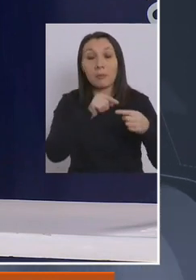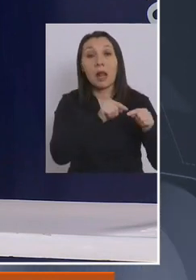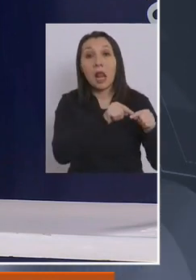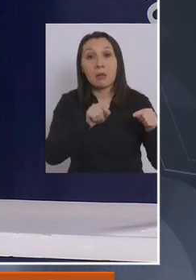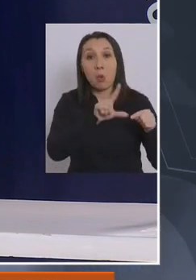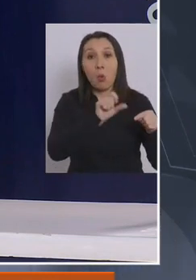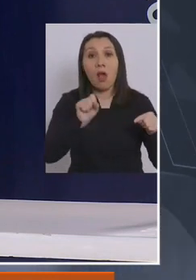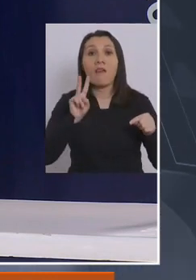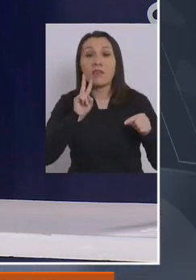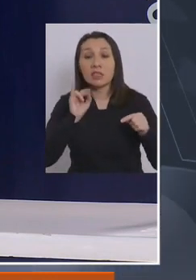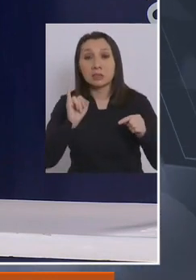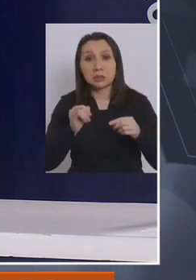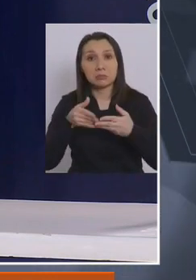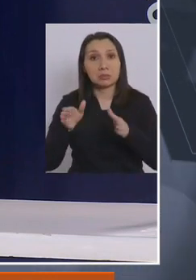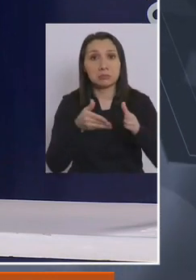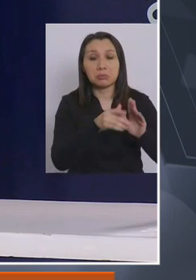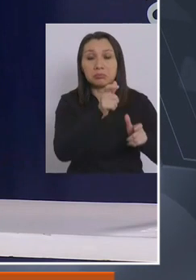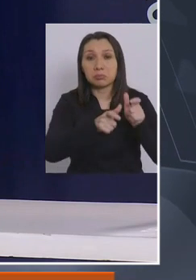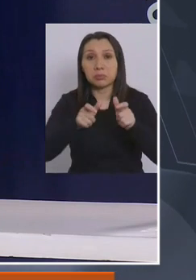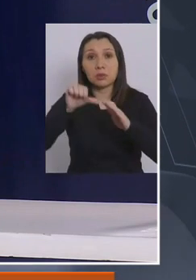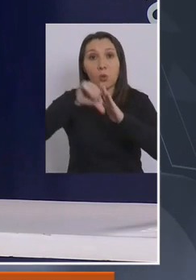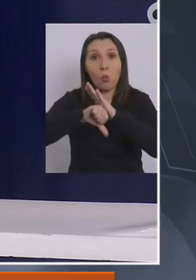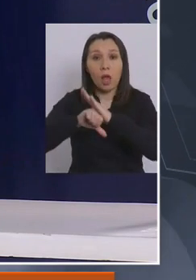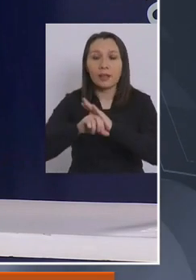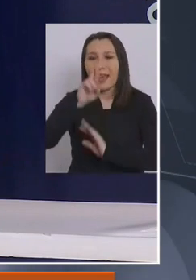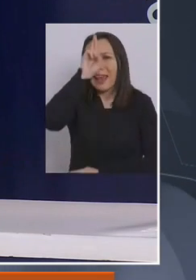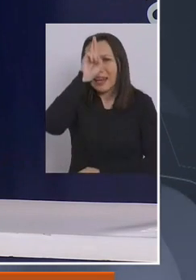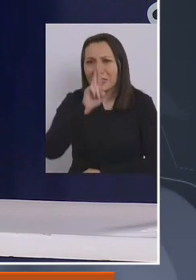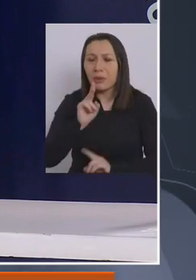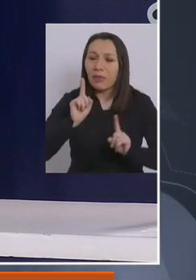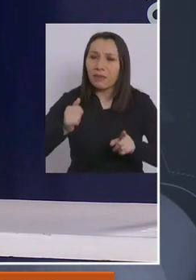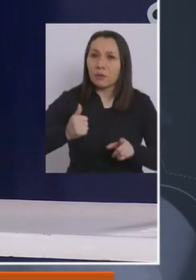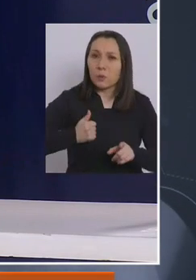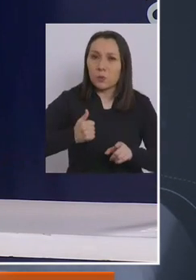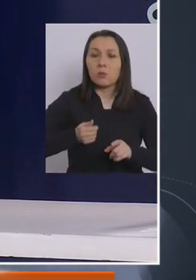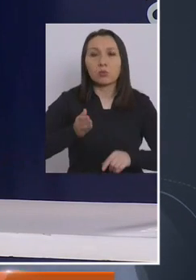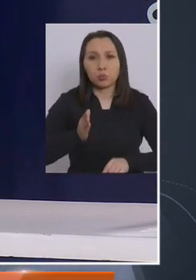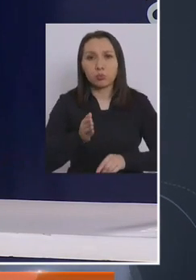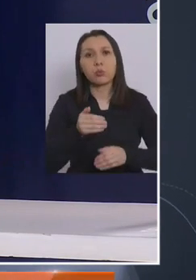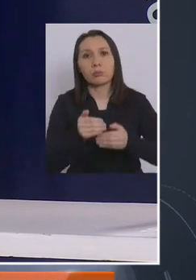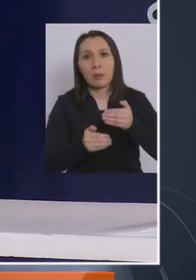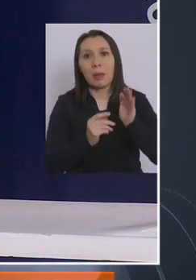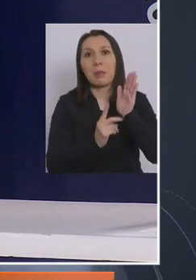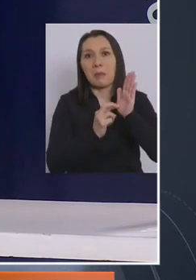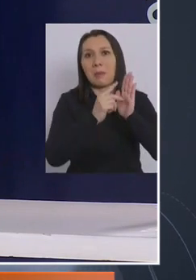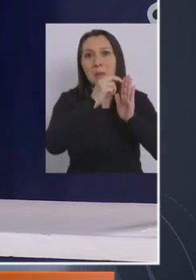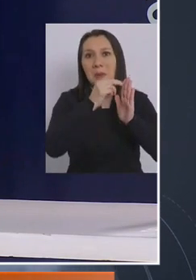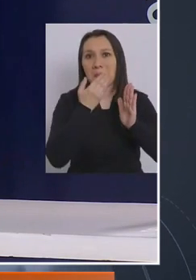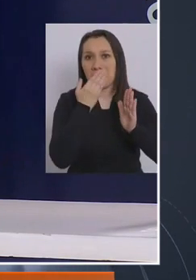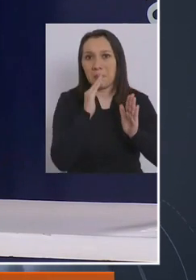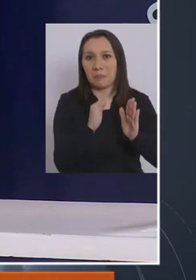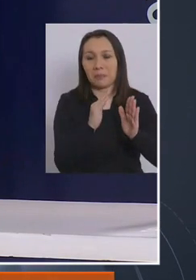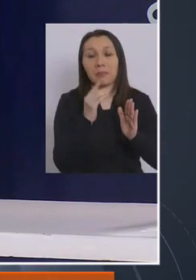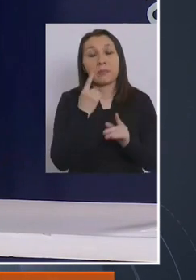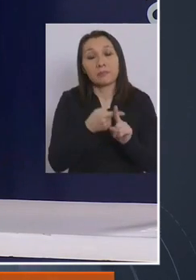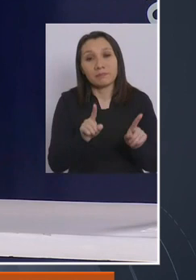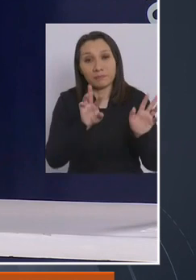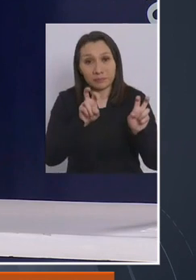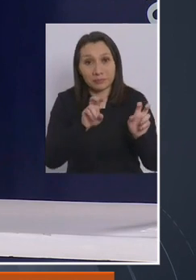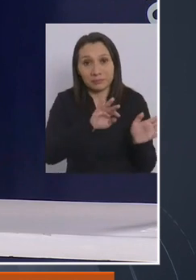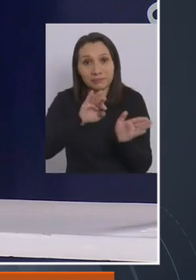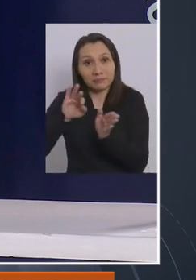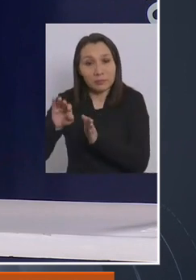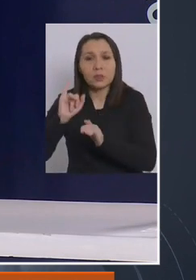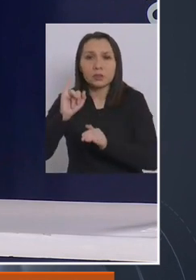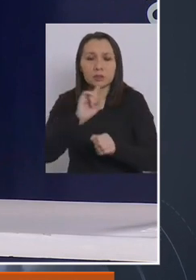semana las comunas que están en cuarentena se respeten para poder seguir avanzando. Por otro lado, sí se está